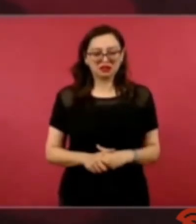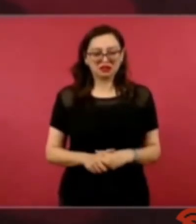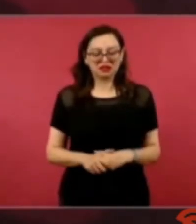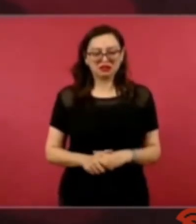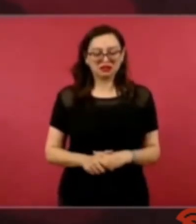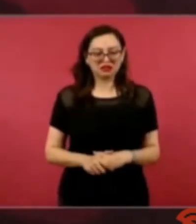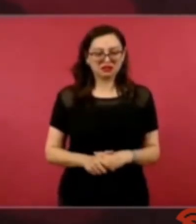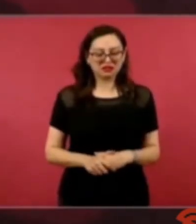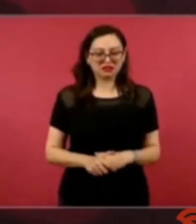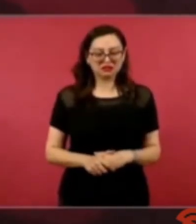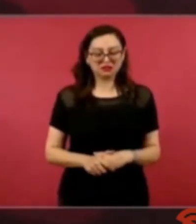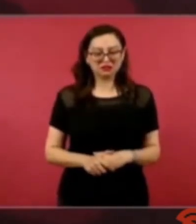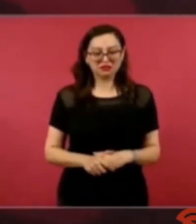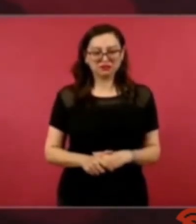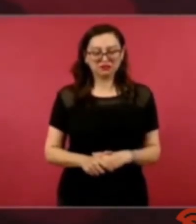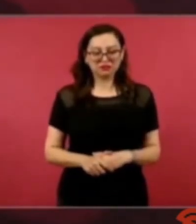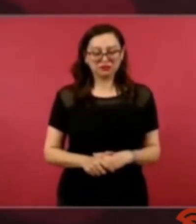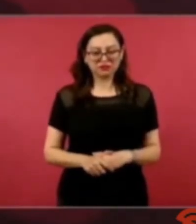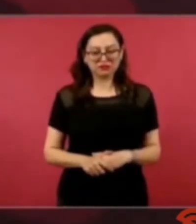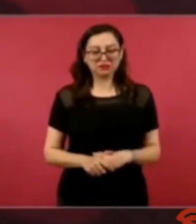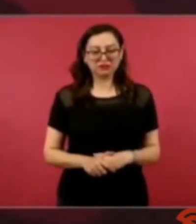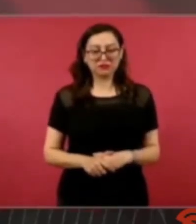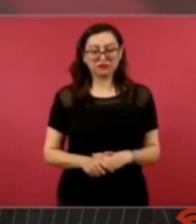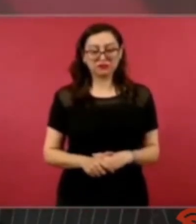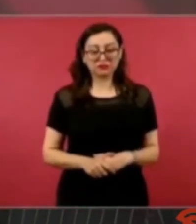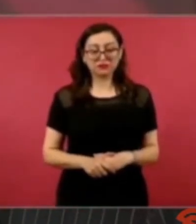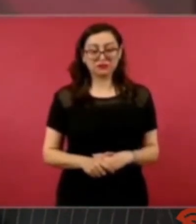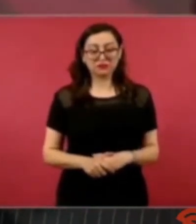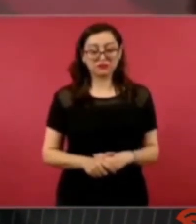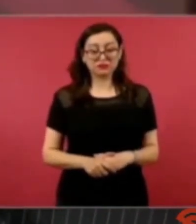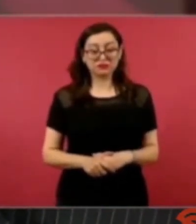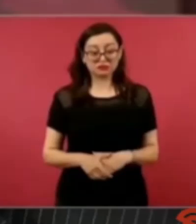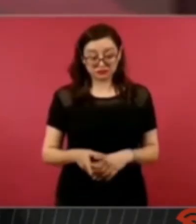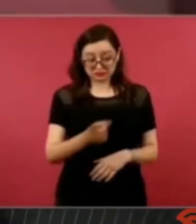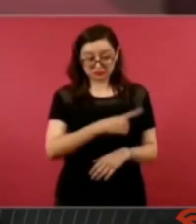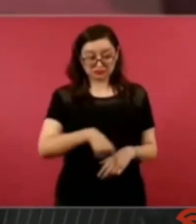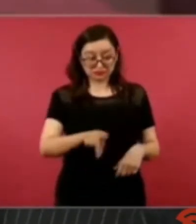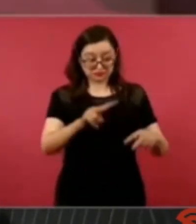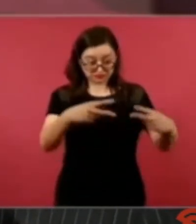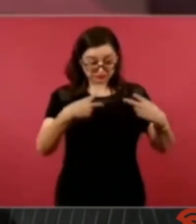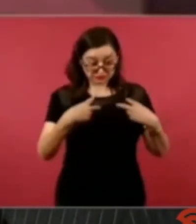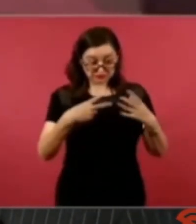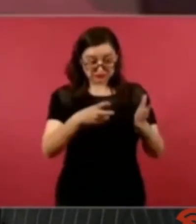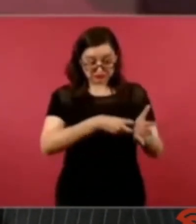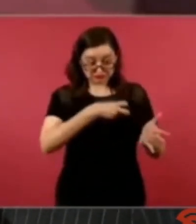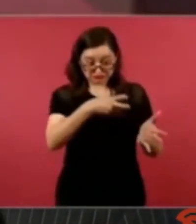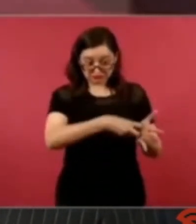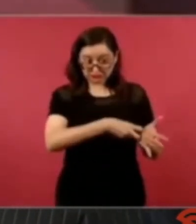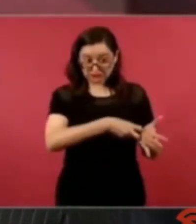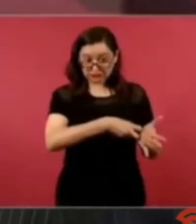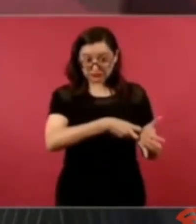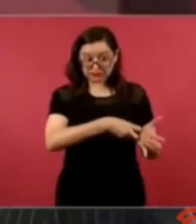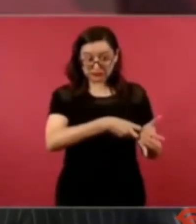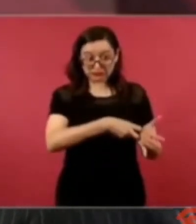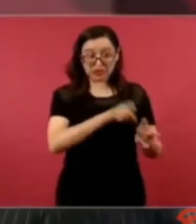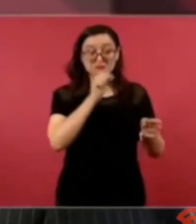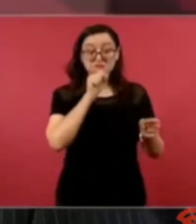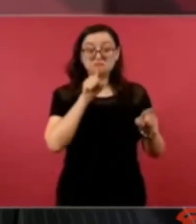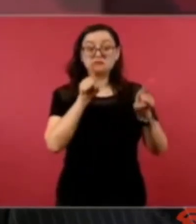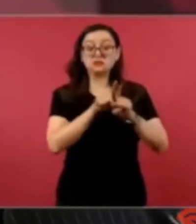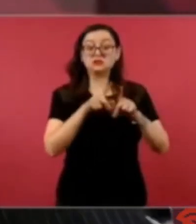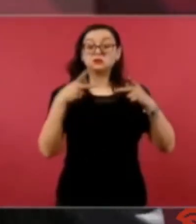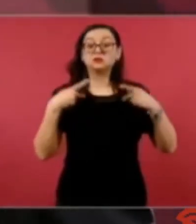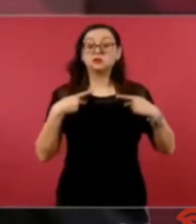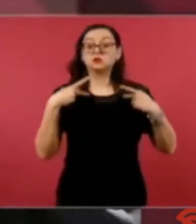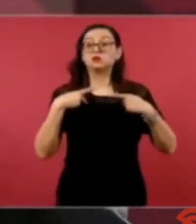y eso no sólo aplica para ellos aplica para todos inclusive para